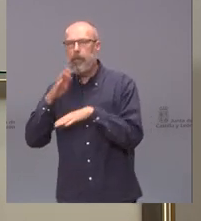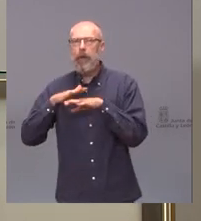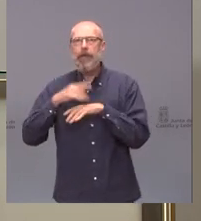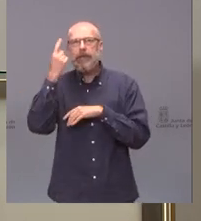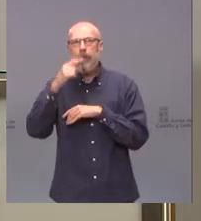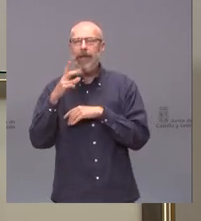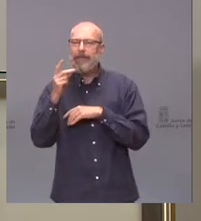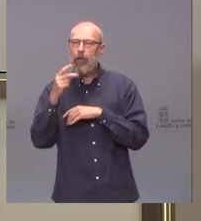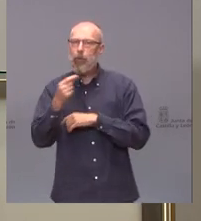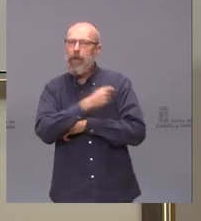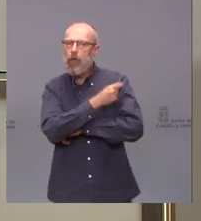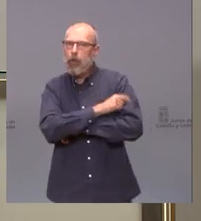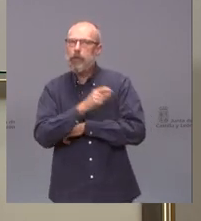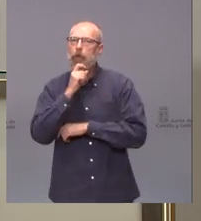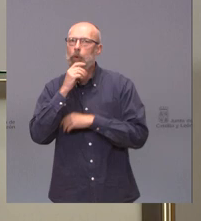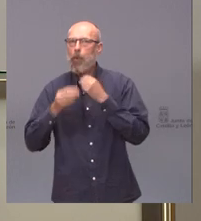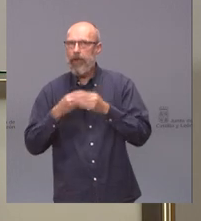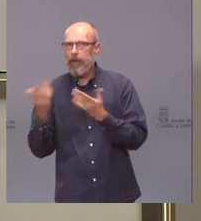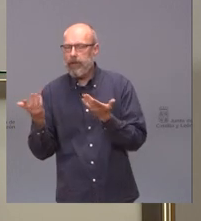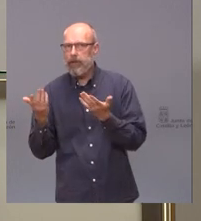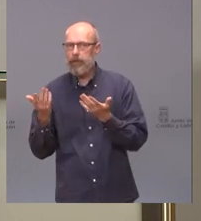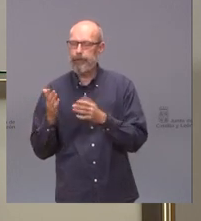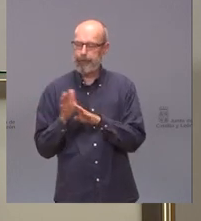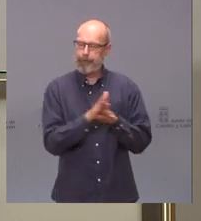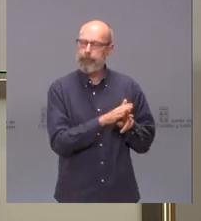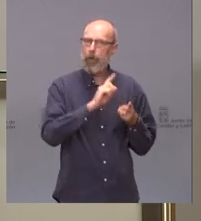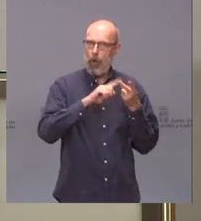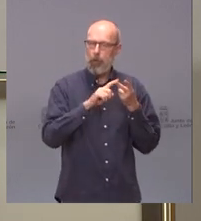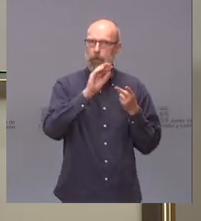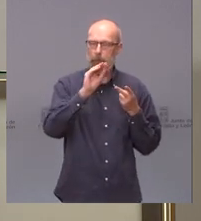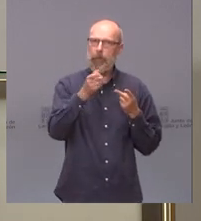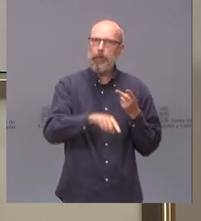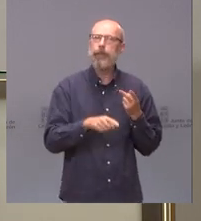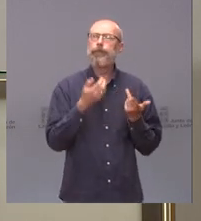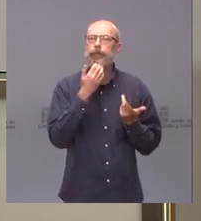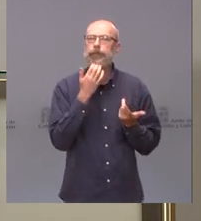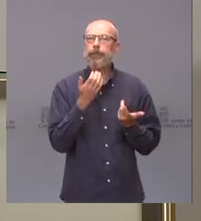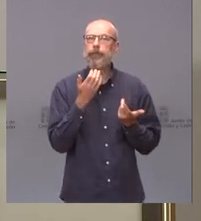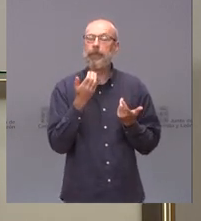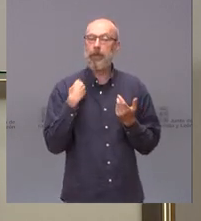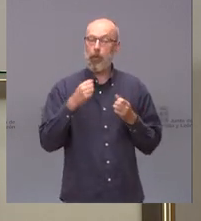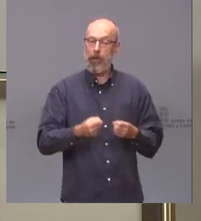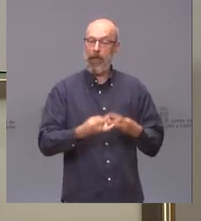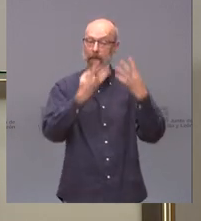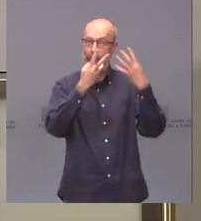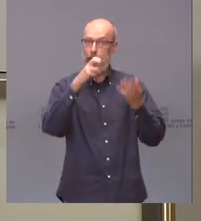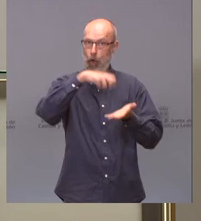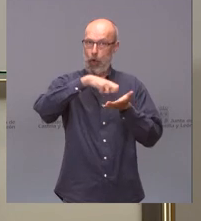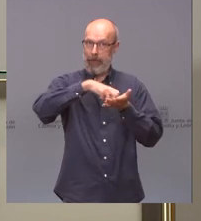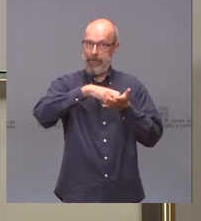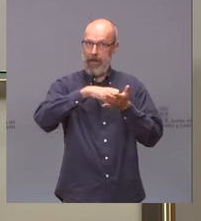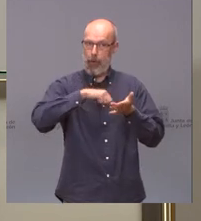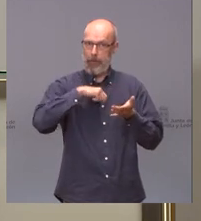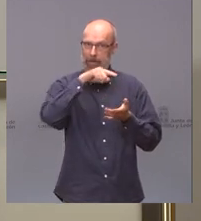vacunación con AstraZeneca. Eso por un lado. Por otro, ¿qué va a pasar con el edificio Rondilla? Una vez que ya se haya